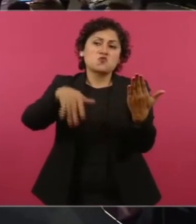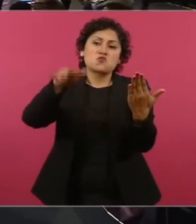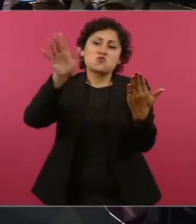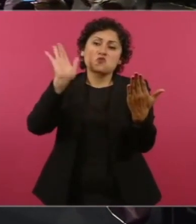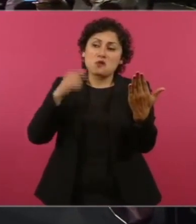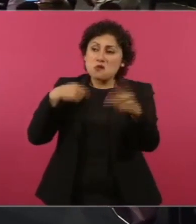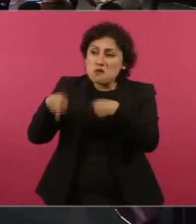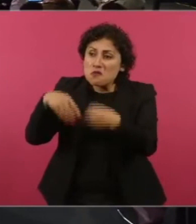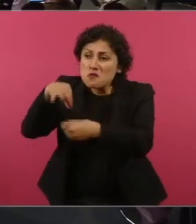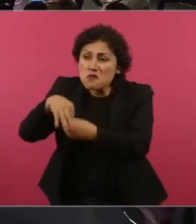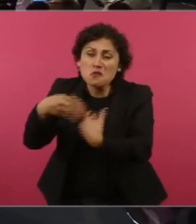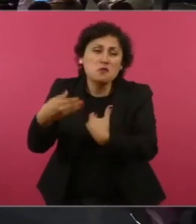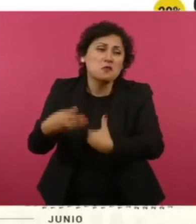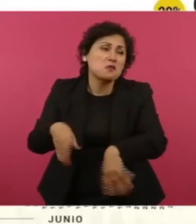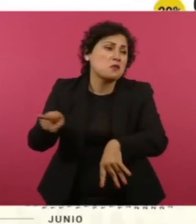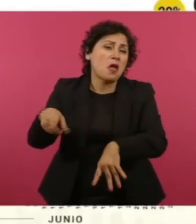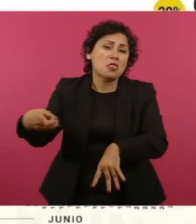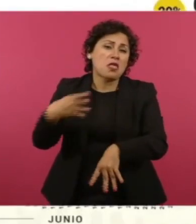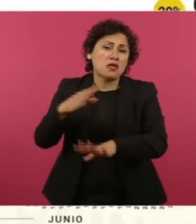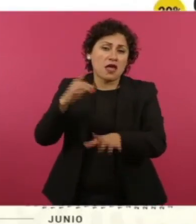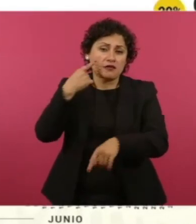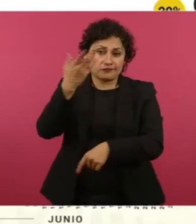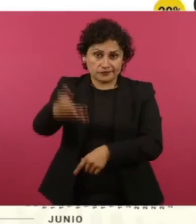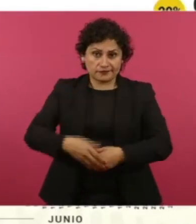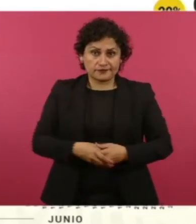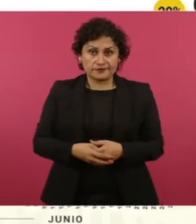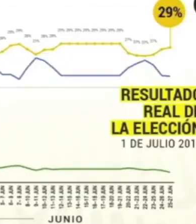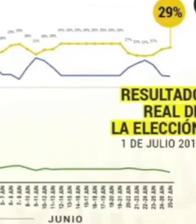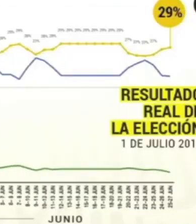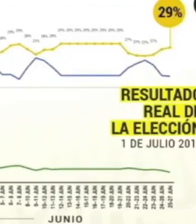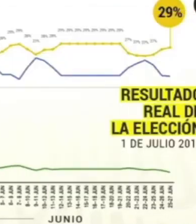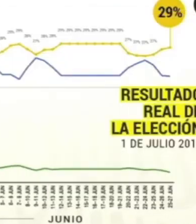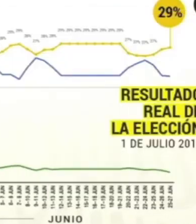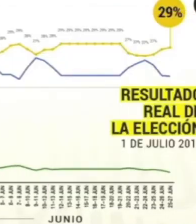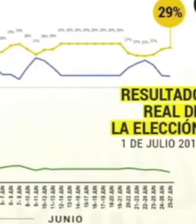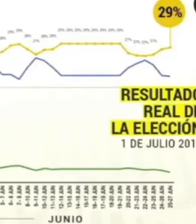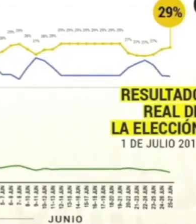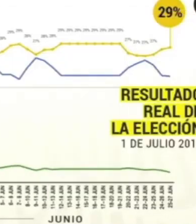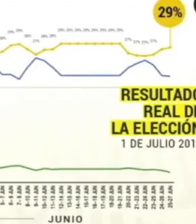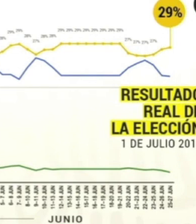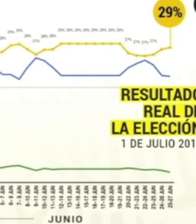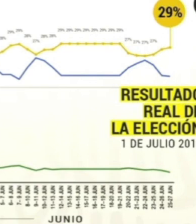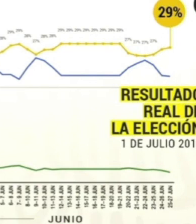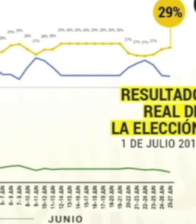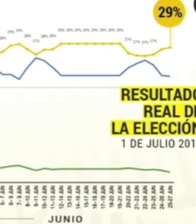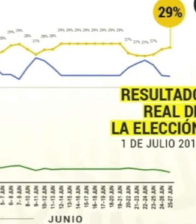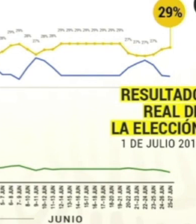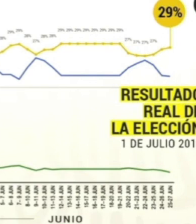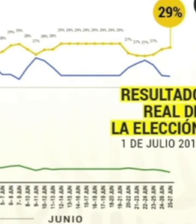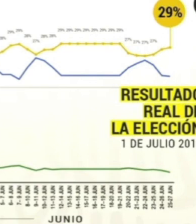esto es propaganda, desde luego